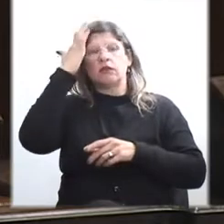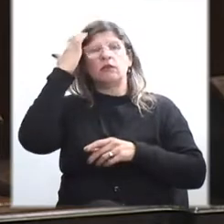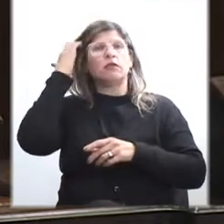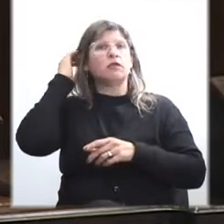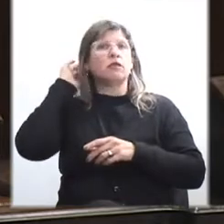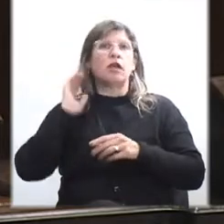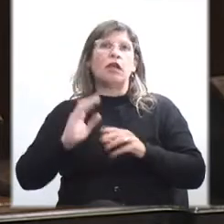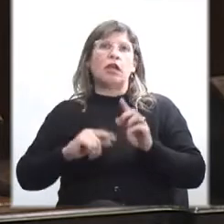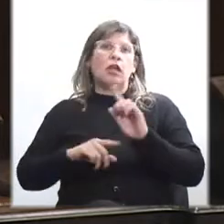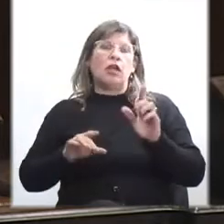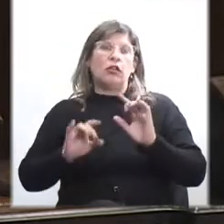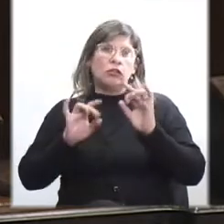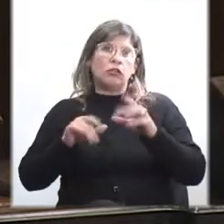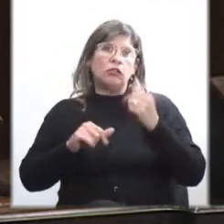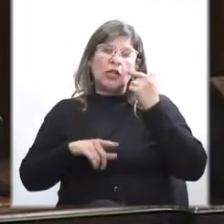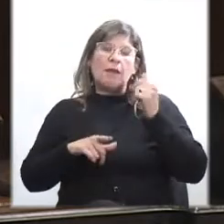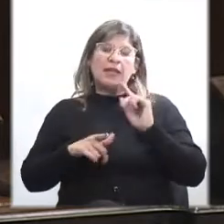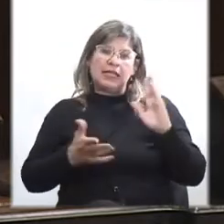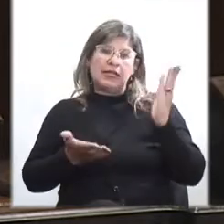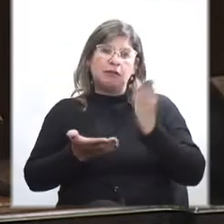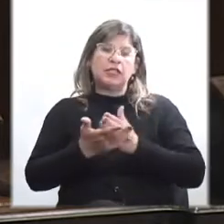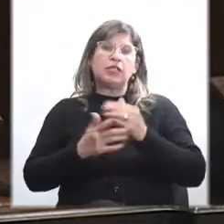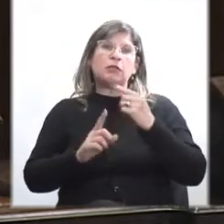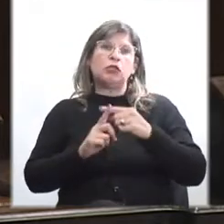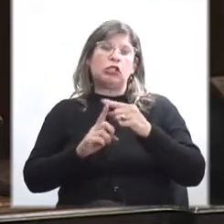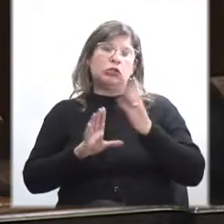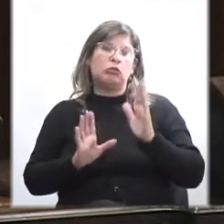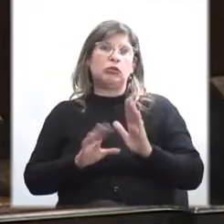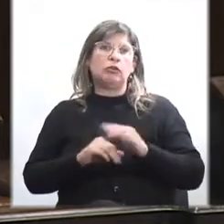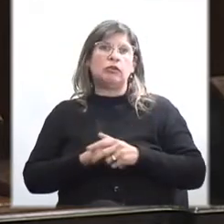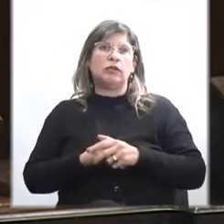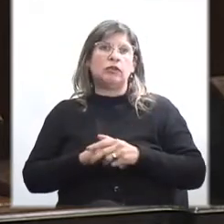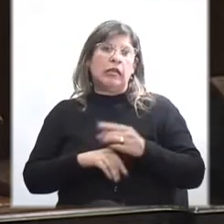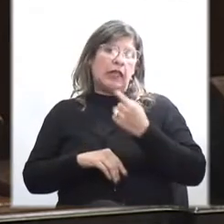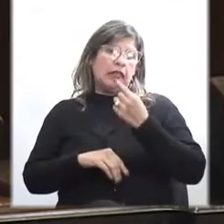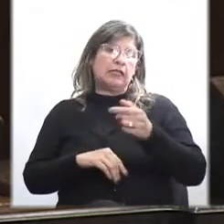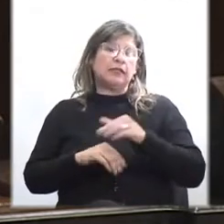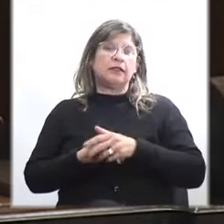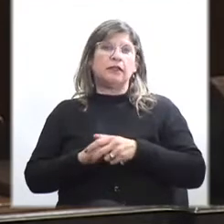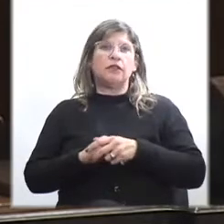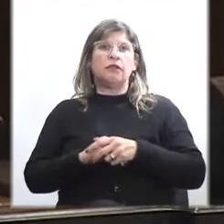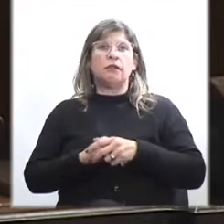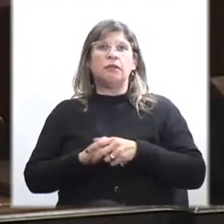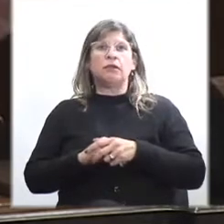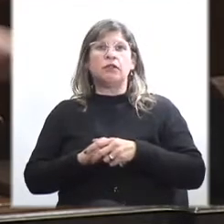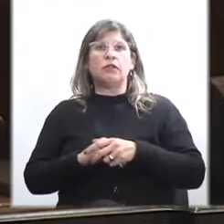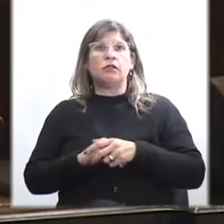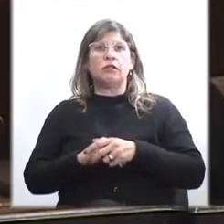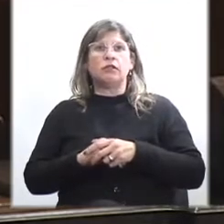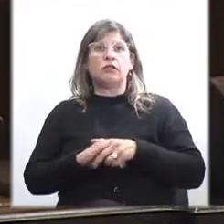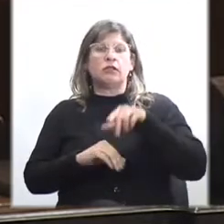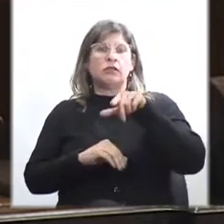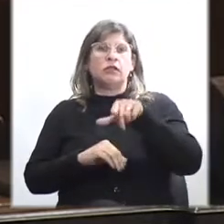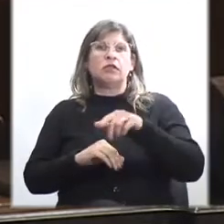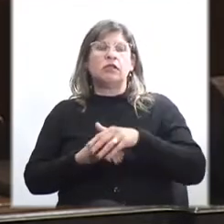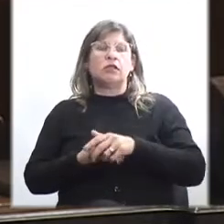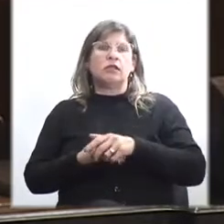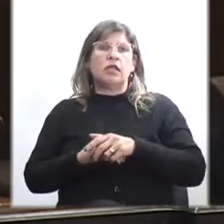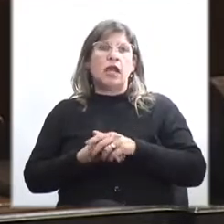solamente la prescripción en el derecho penal positivo, sino yo diría avalado por